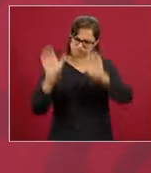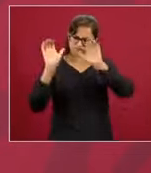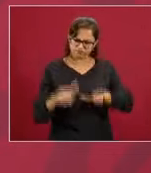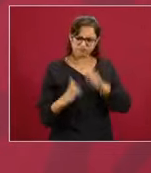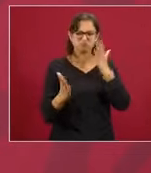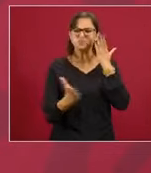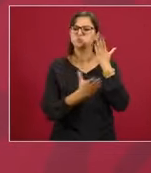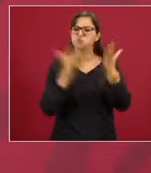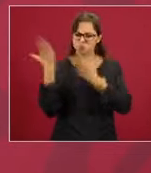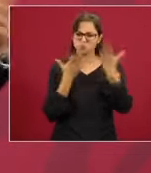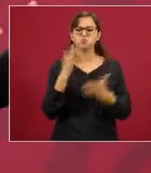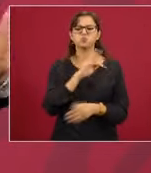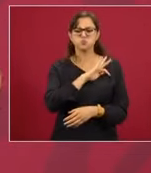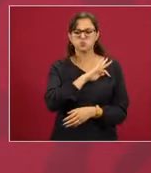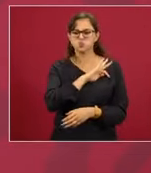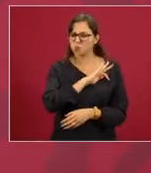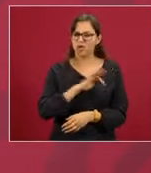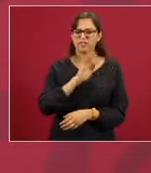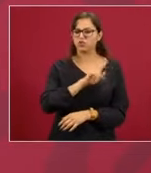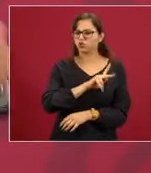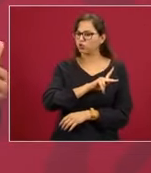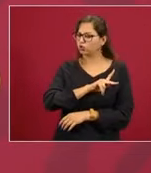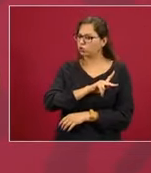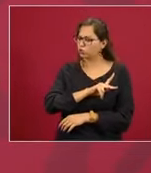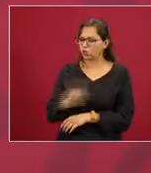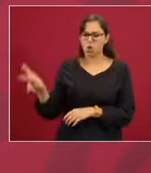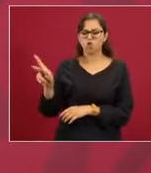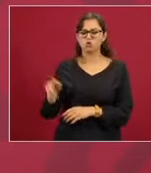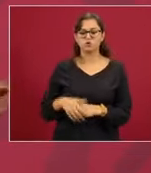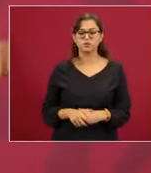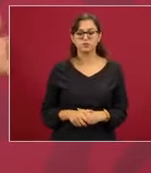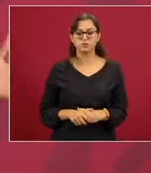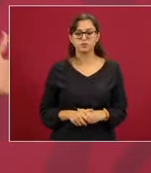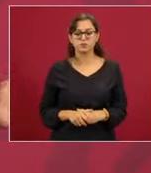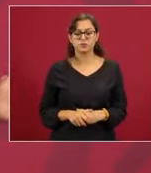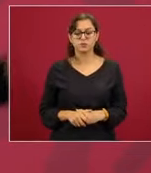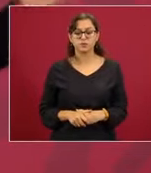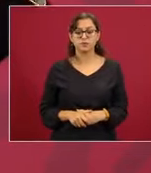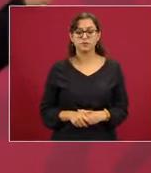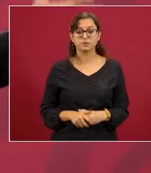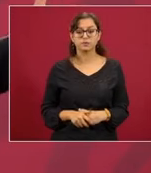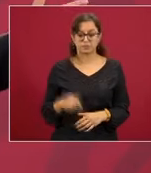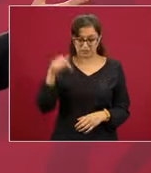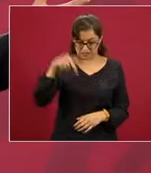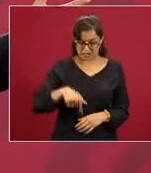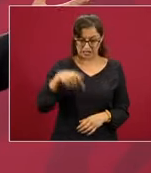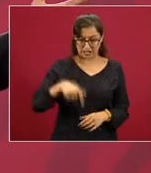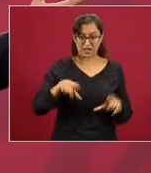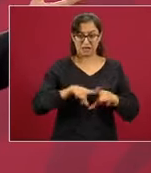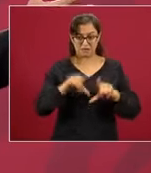especializarse lo pueda hacer. Incluso se va a ampliar aquí al doble